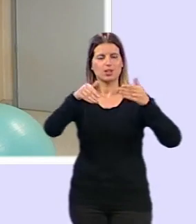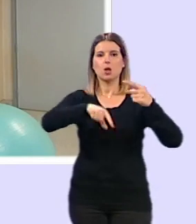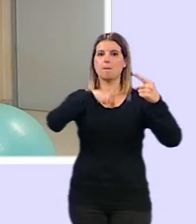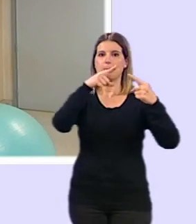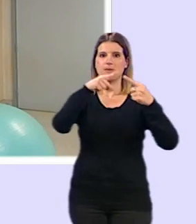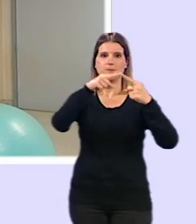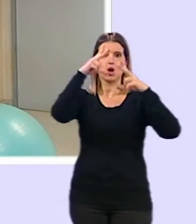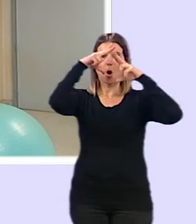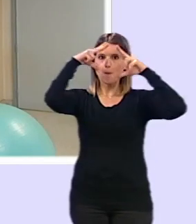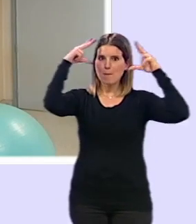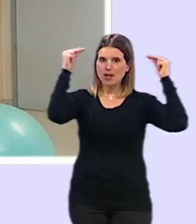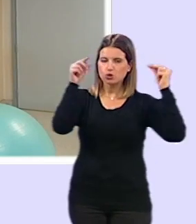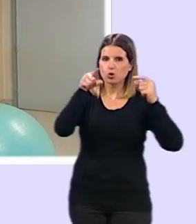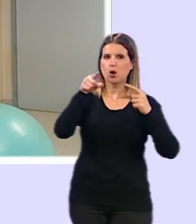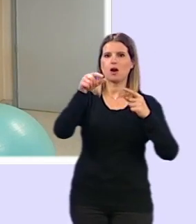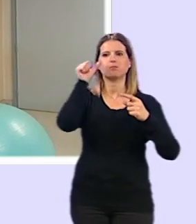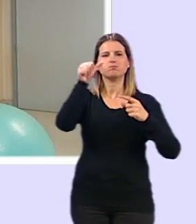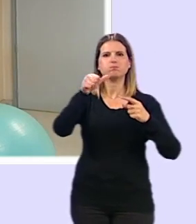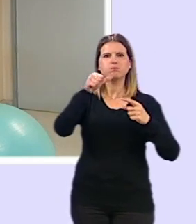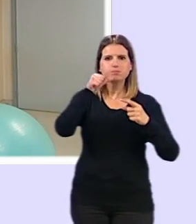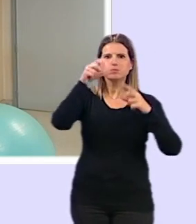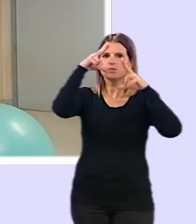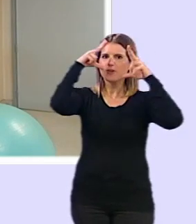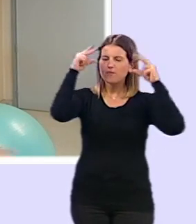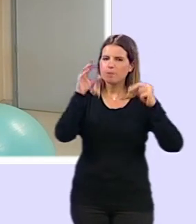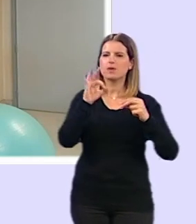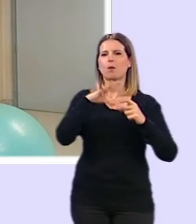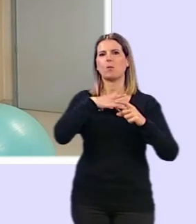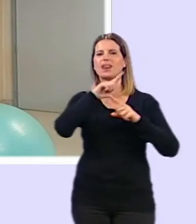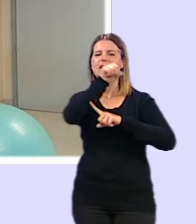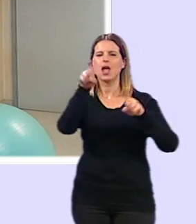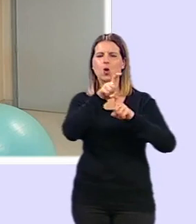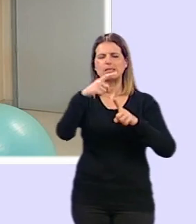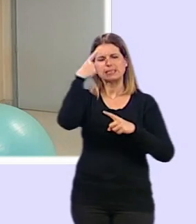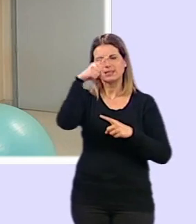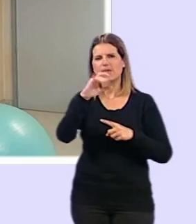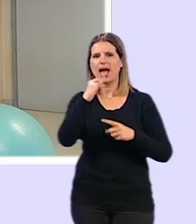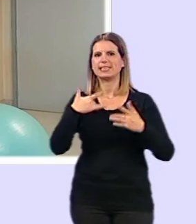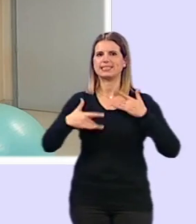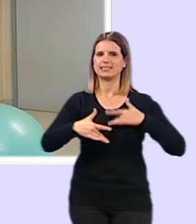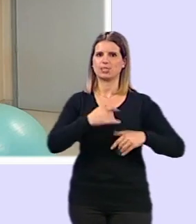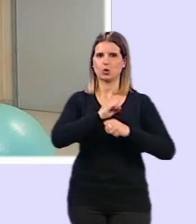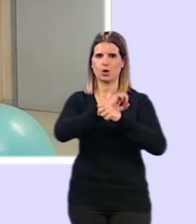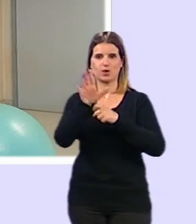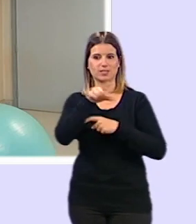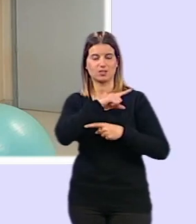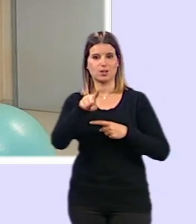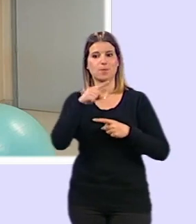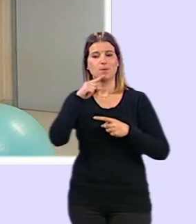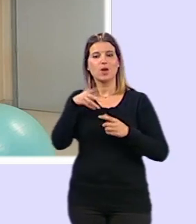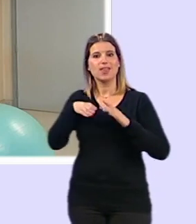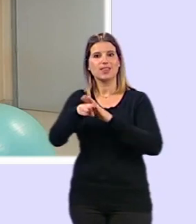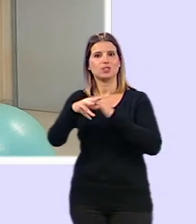madrona que os hará una encuesta para diferenciar algún posible síntoma y dentro de las urgencias de ginecología y